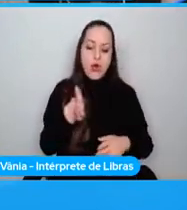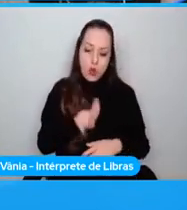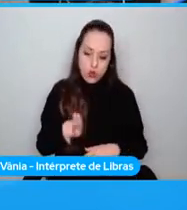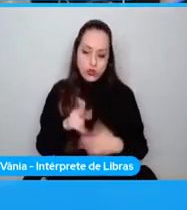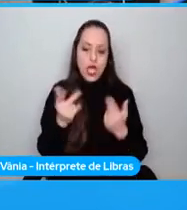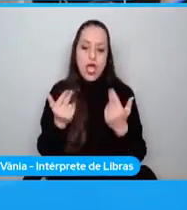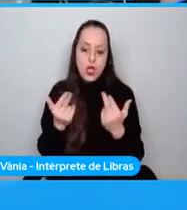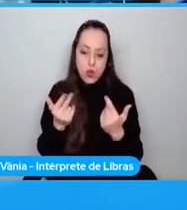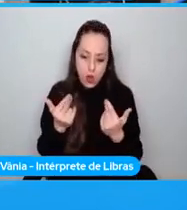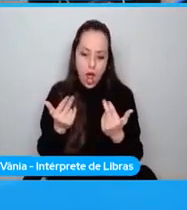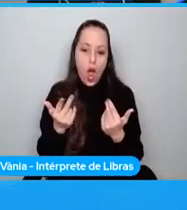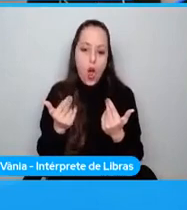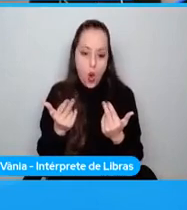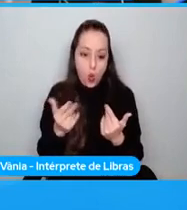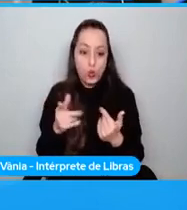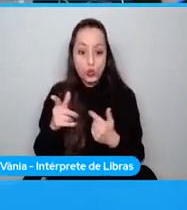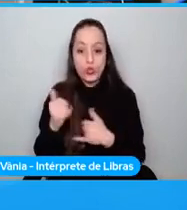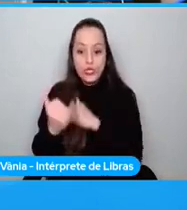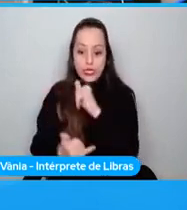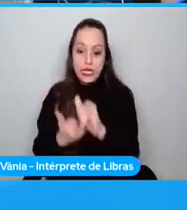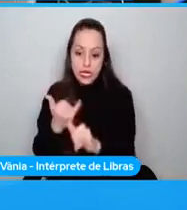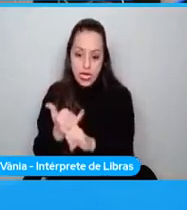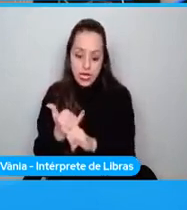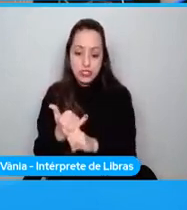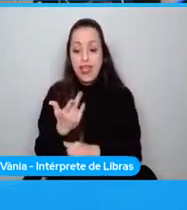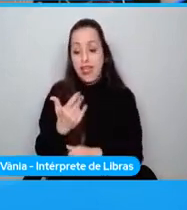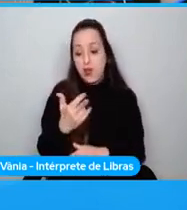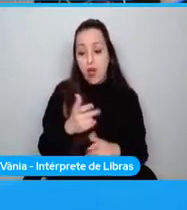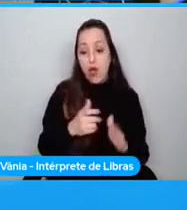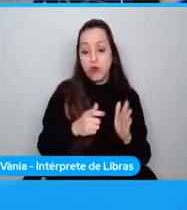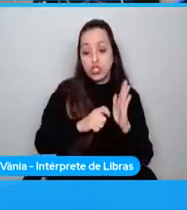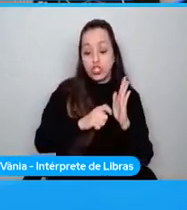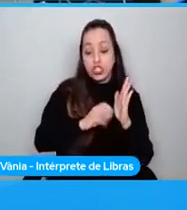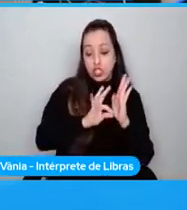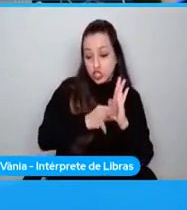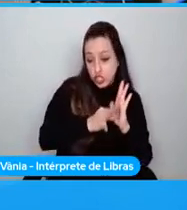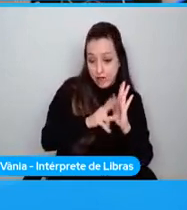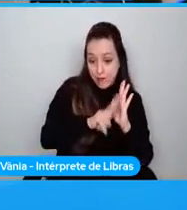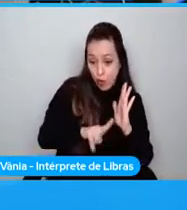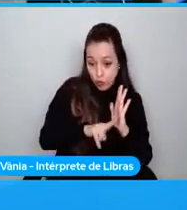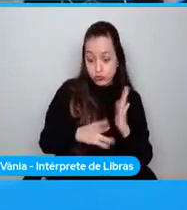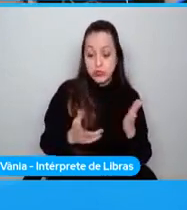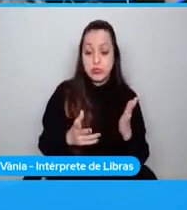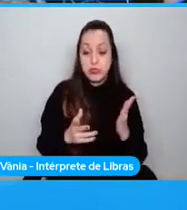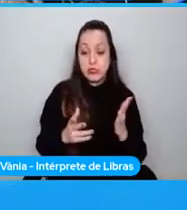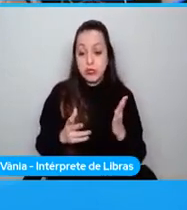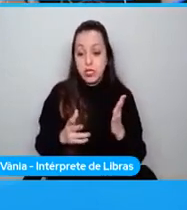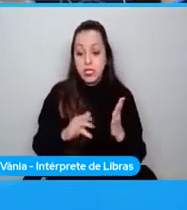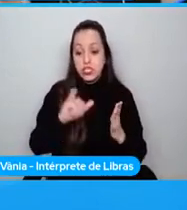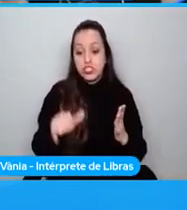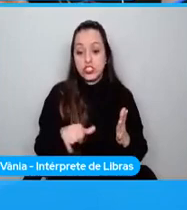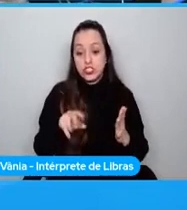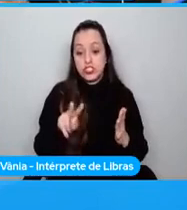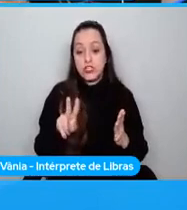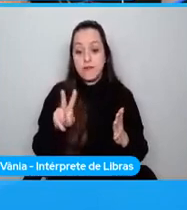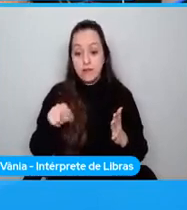Java, que utiliza el JVM. Entonces, si utilizando Mono,